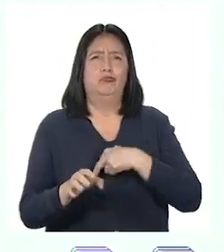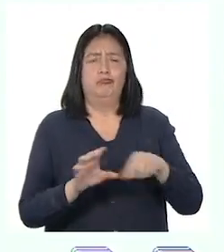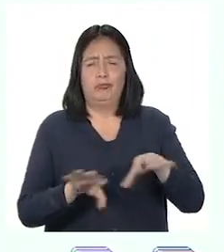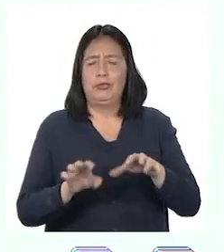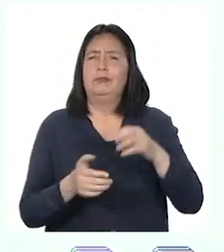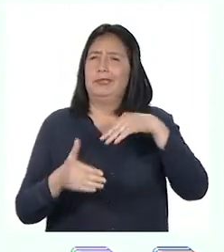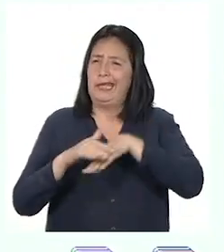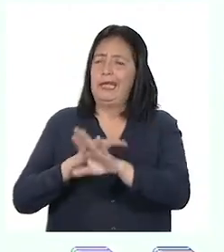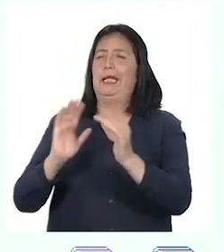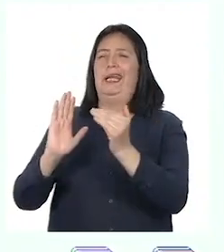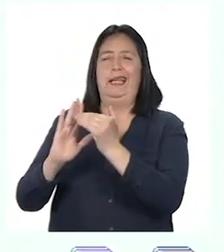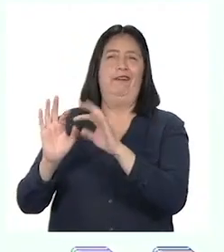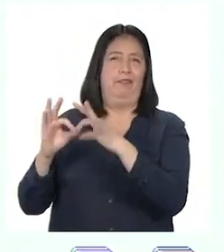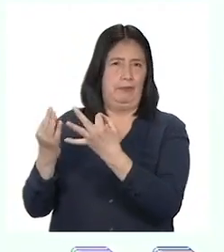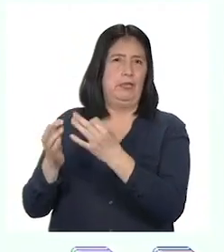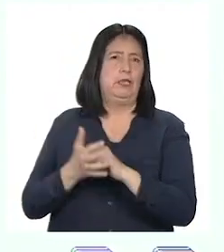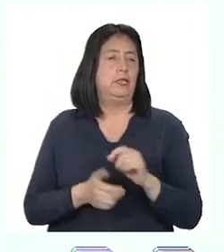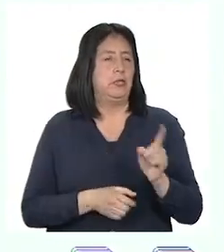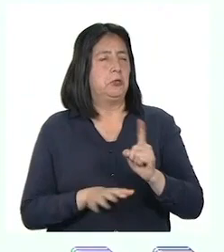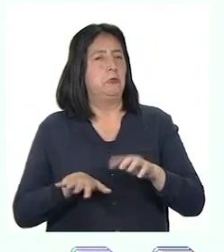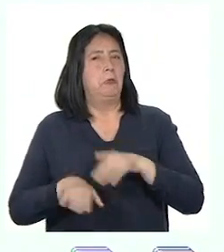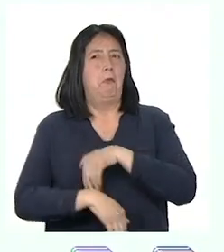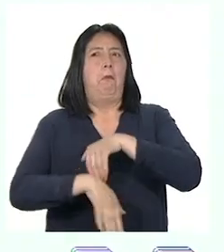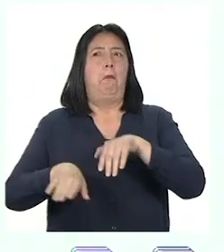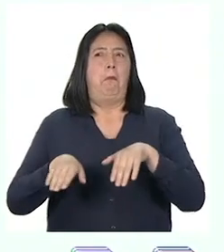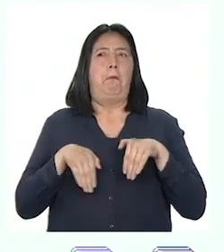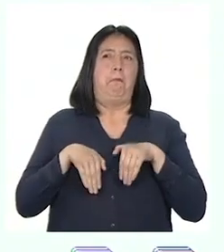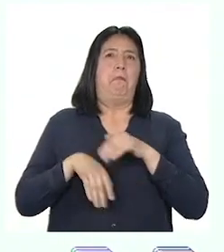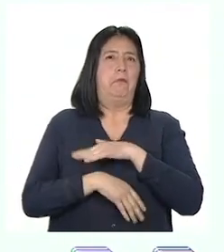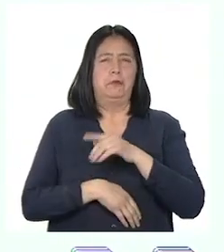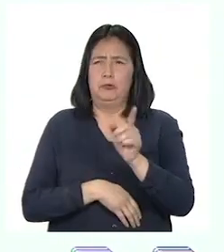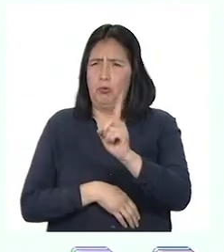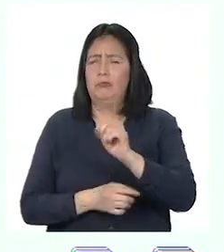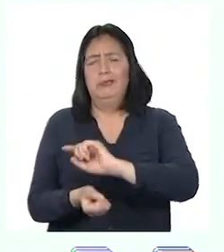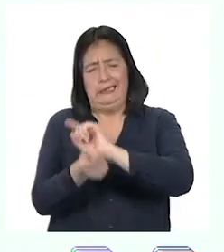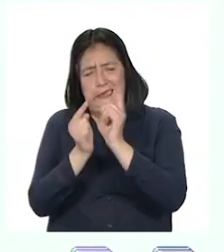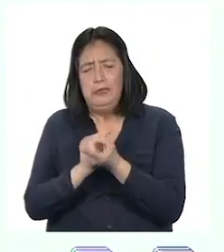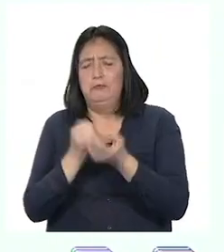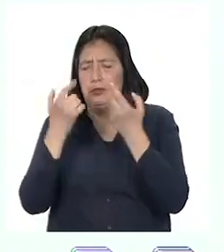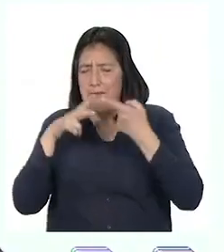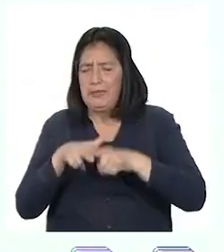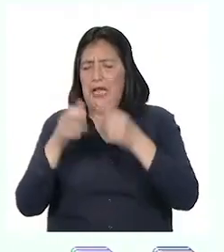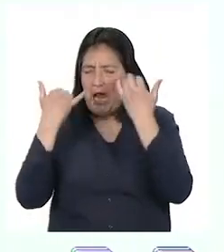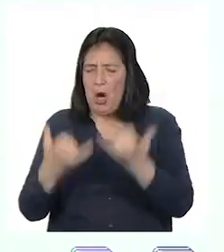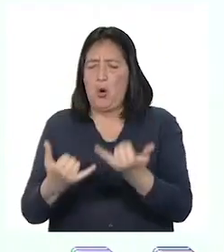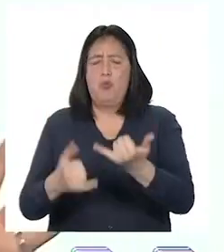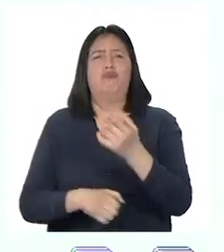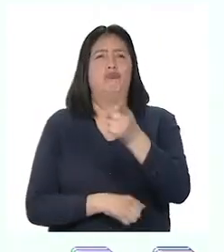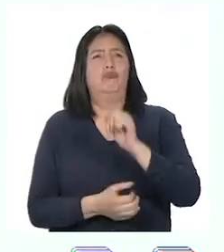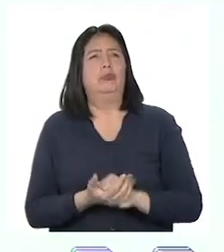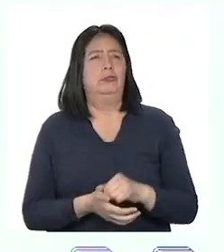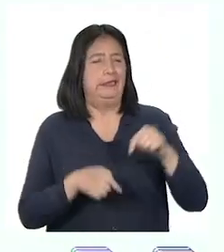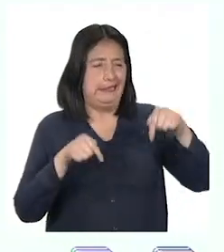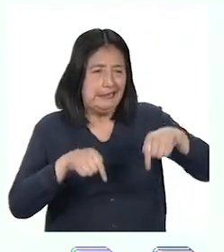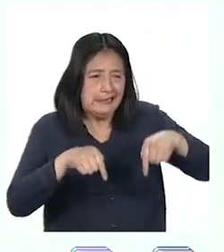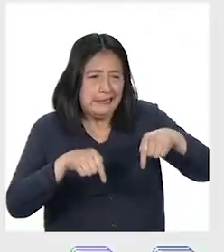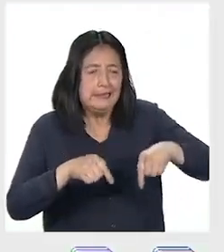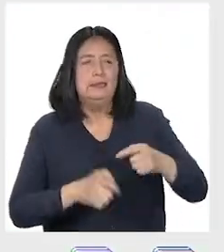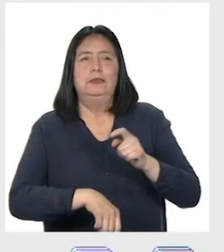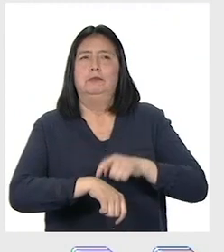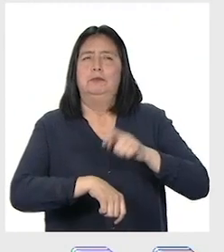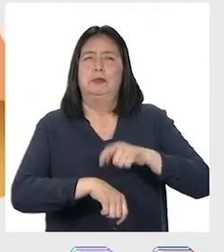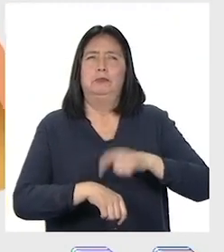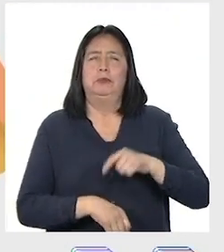casa. Así que no nos quedemos de brazos cruzados. El cambio debe empezar hoy mismo. De hecho, en este preciso